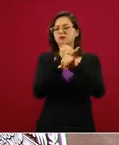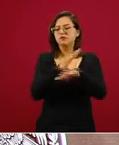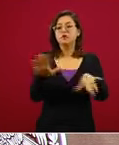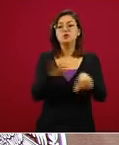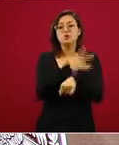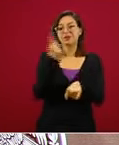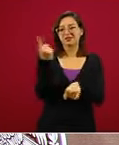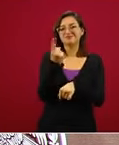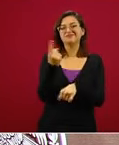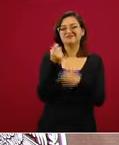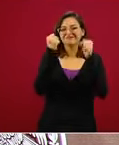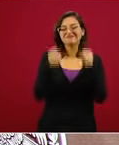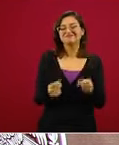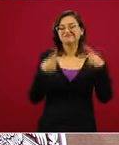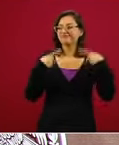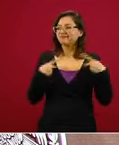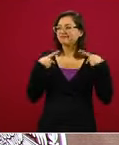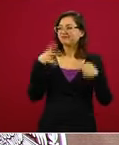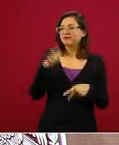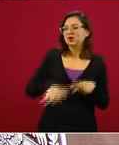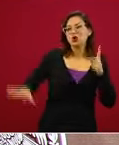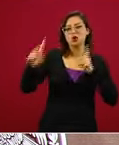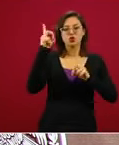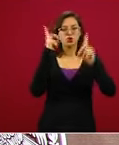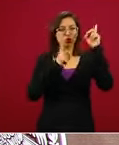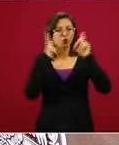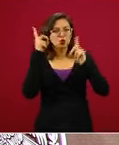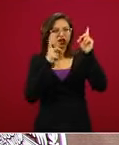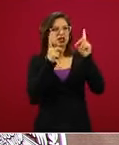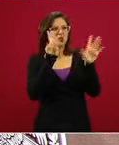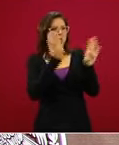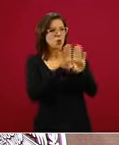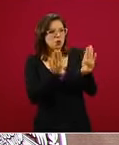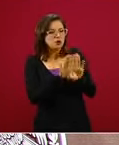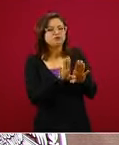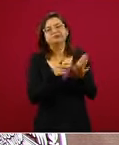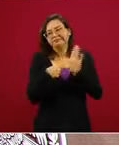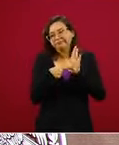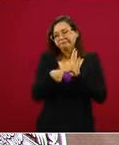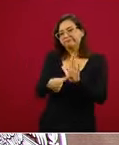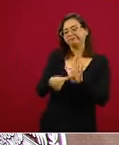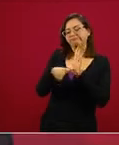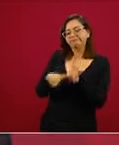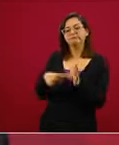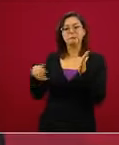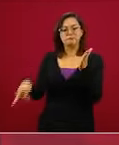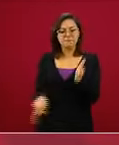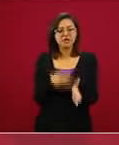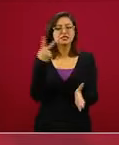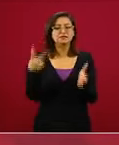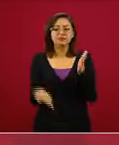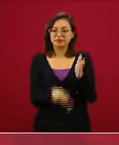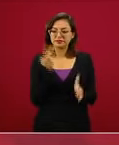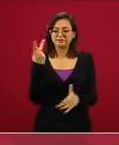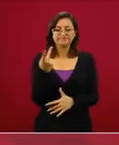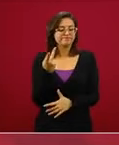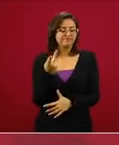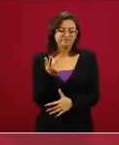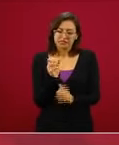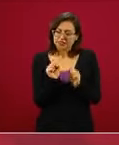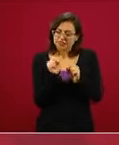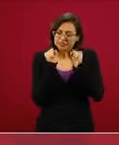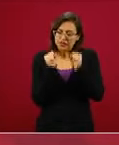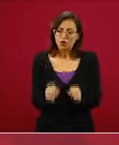a través de la propia presentación del mismo, que estaremos requiriendo seguramente protocolos de acción